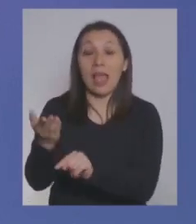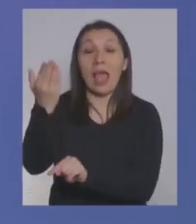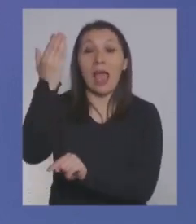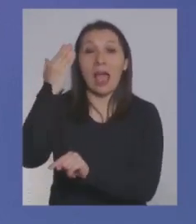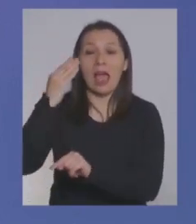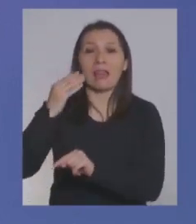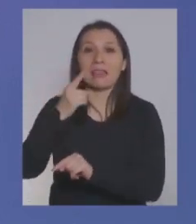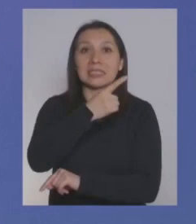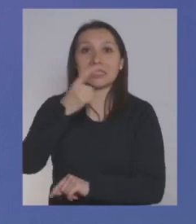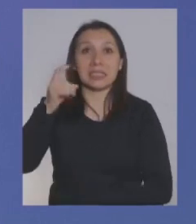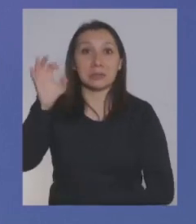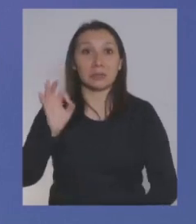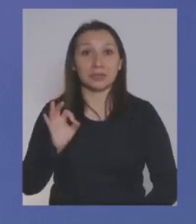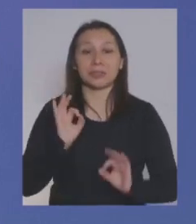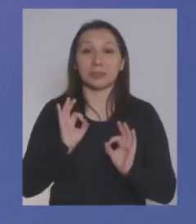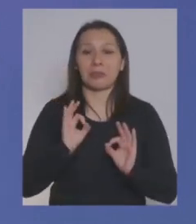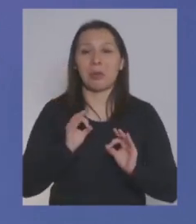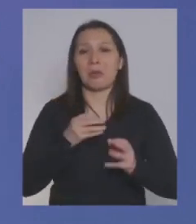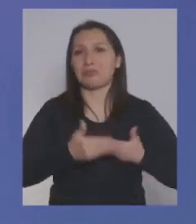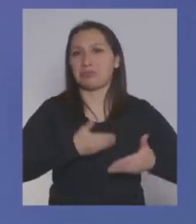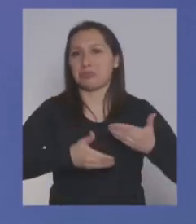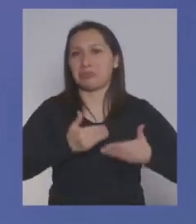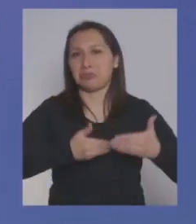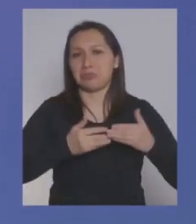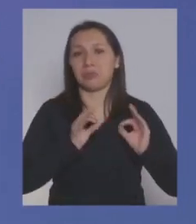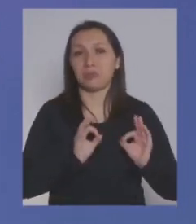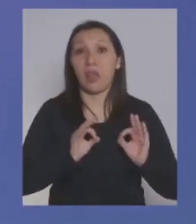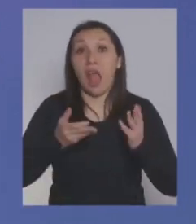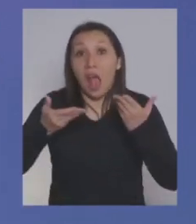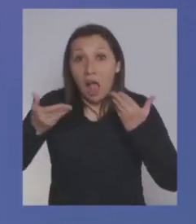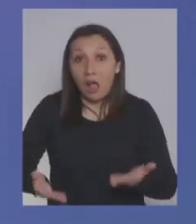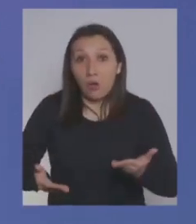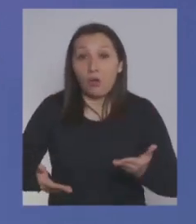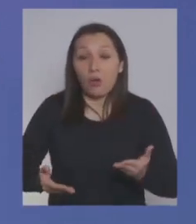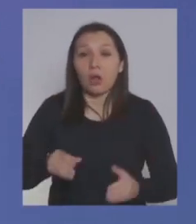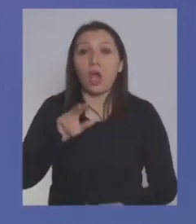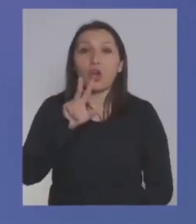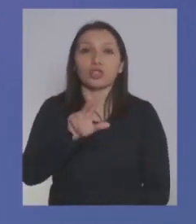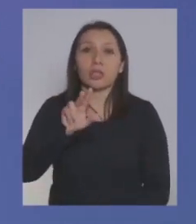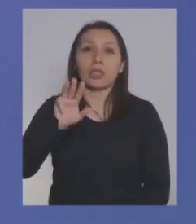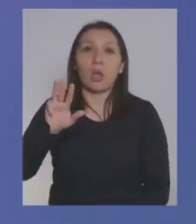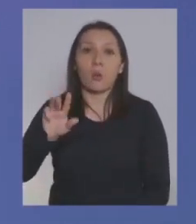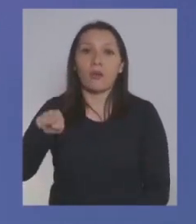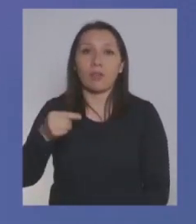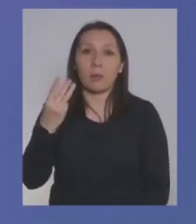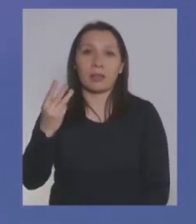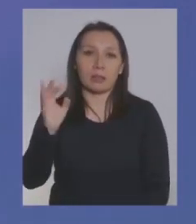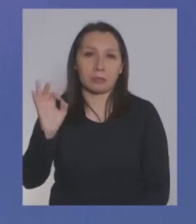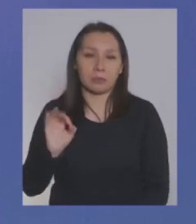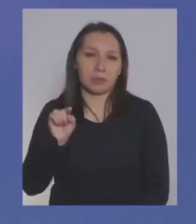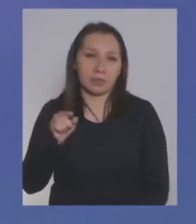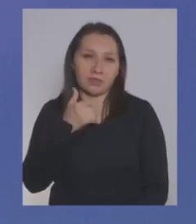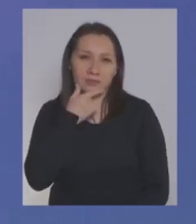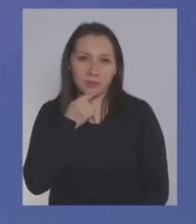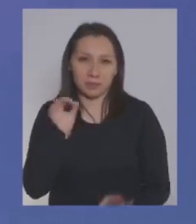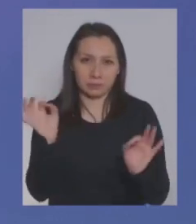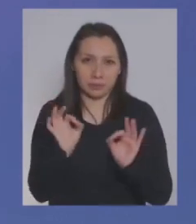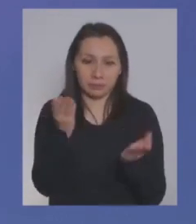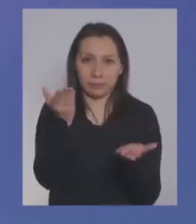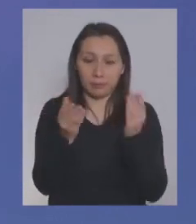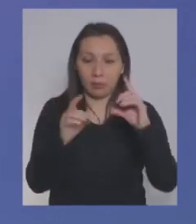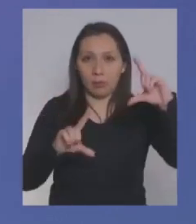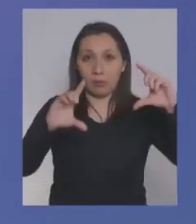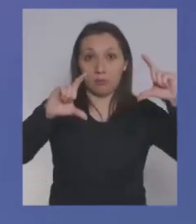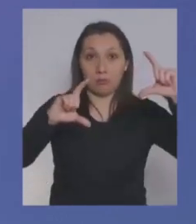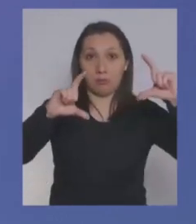100 o solíamos producir 100, hoy día estamos produciendo 89,3. Eso es simple. Por lo tanto, es una